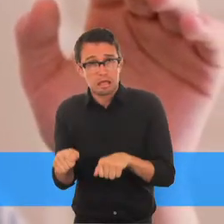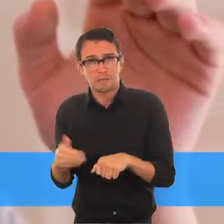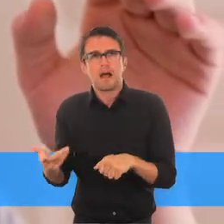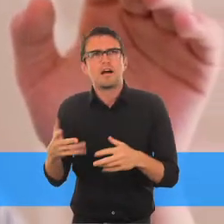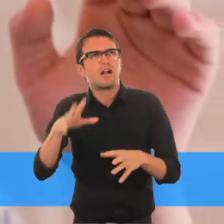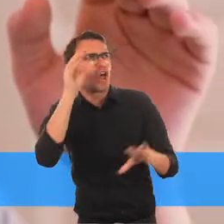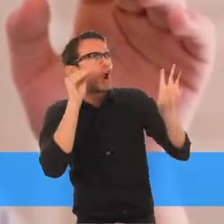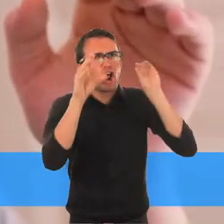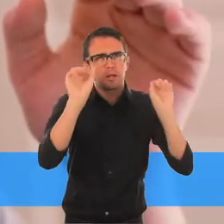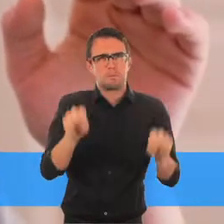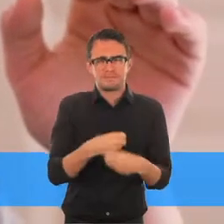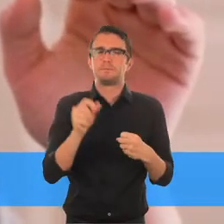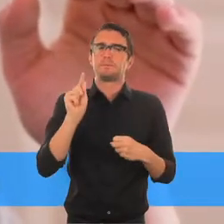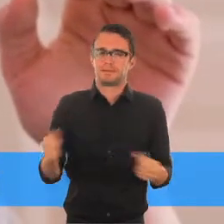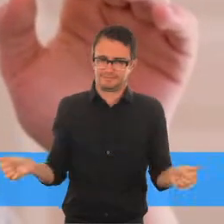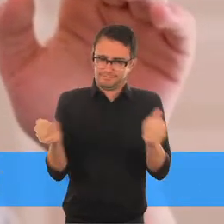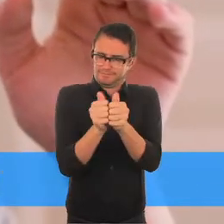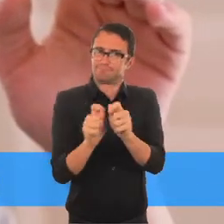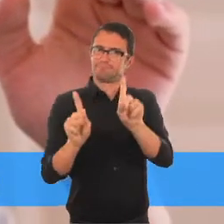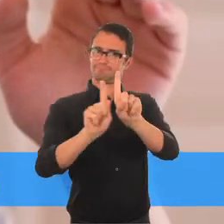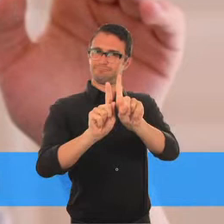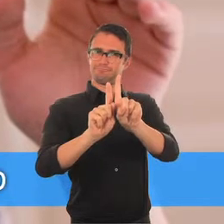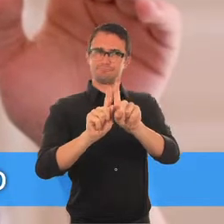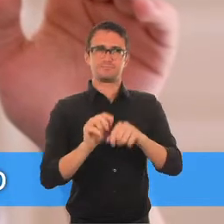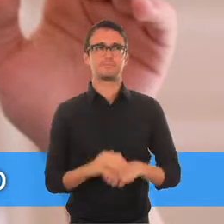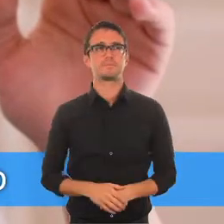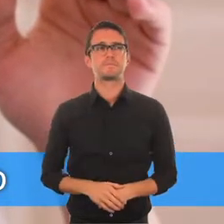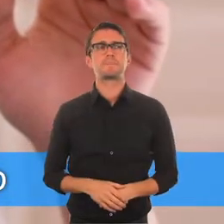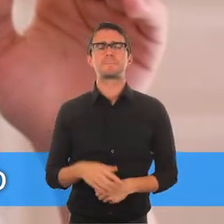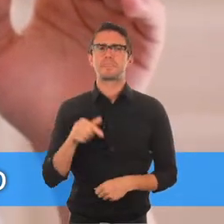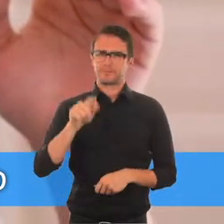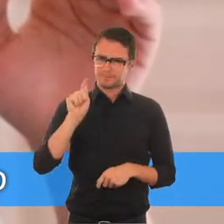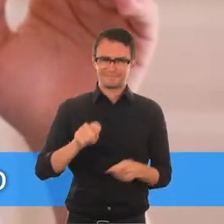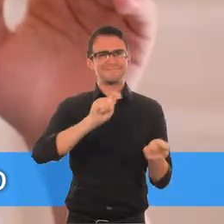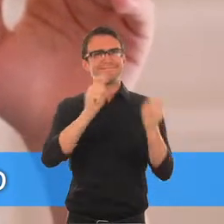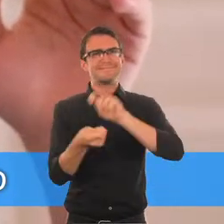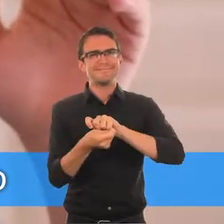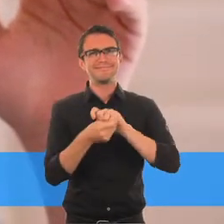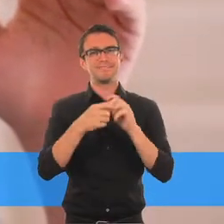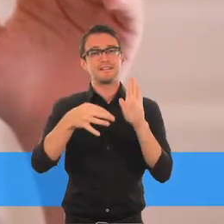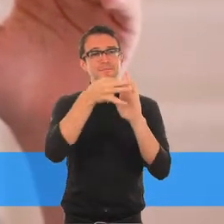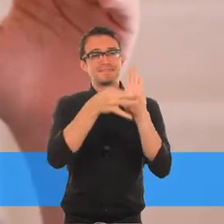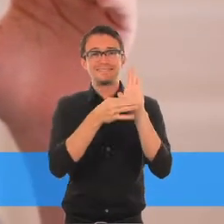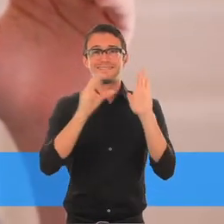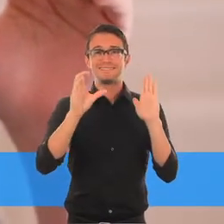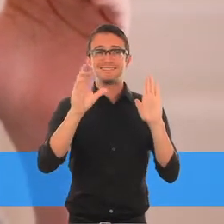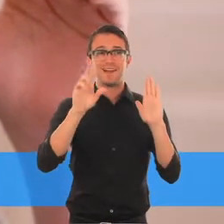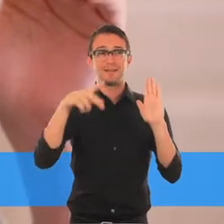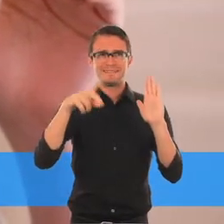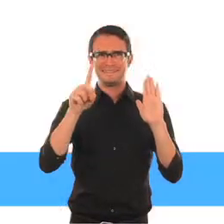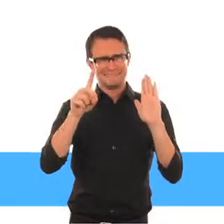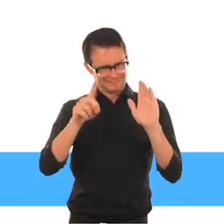facilitador, un adolescente con síndrome de Down puede formar parte de la actividad parlamentaria de sus pares, pero no podrá participar de la misma